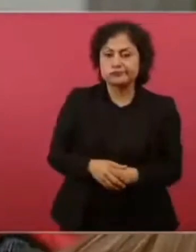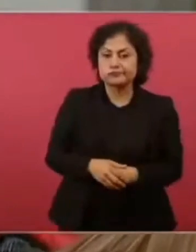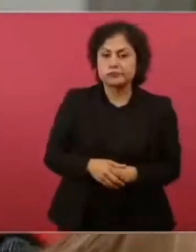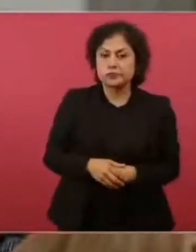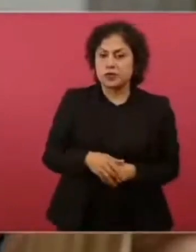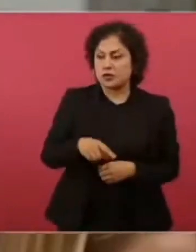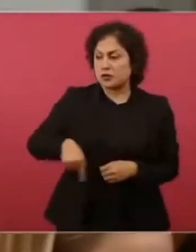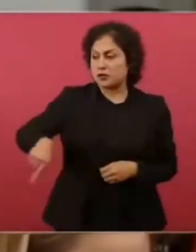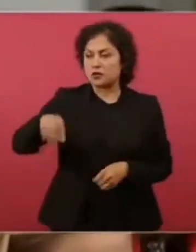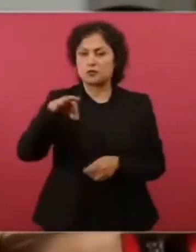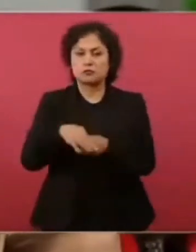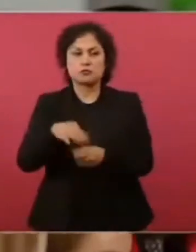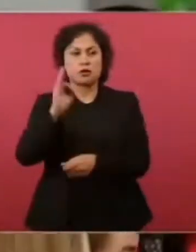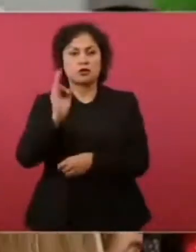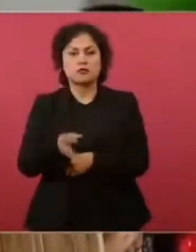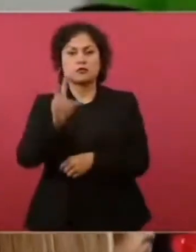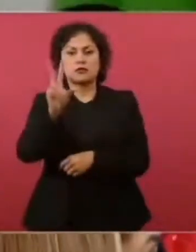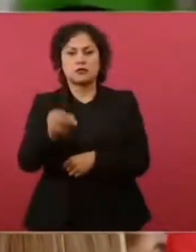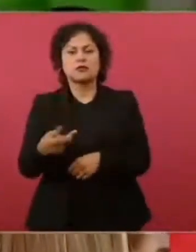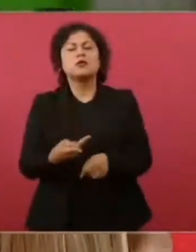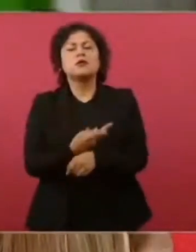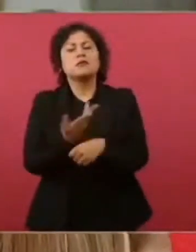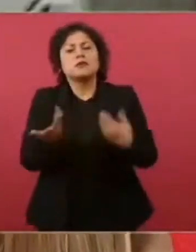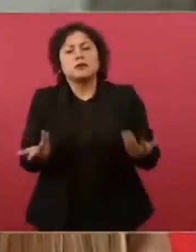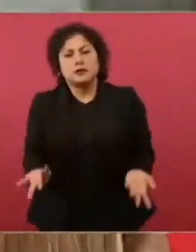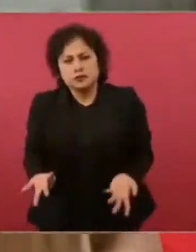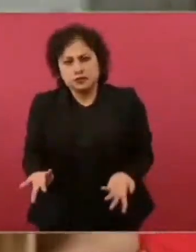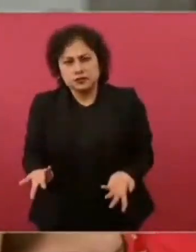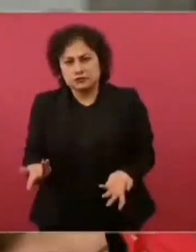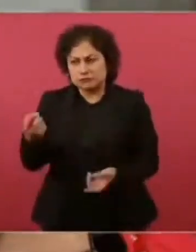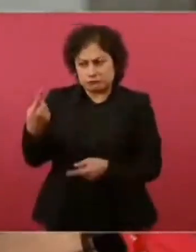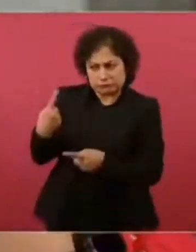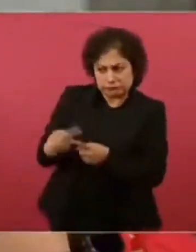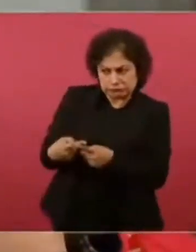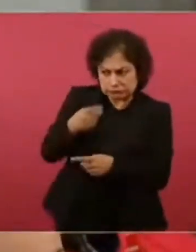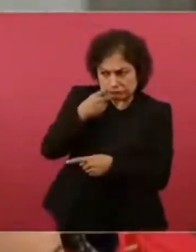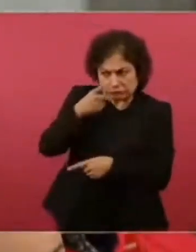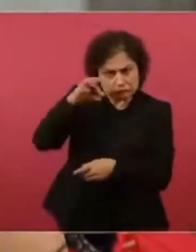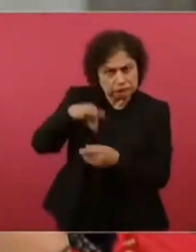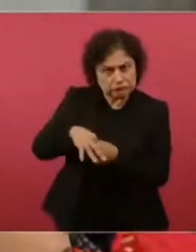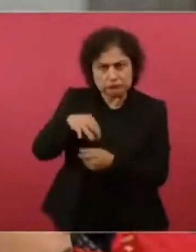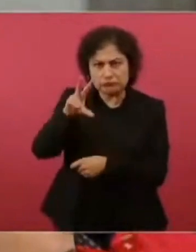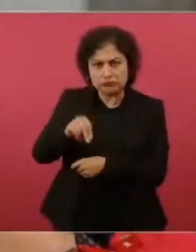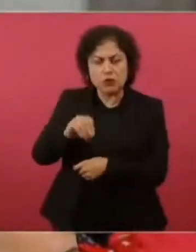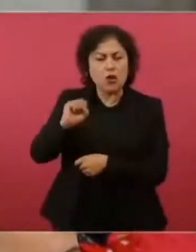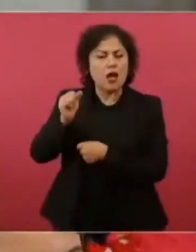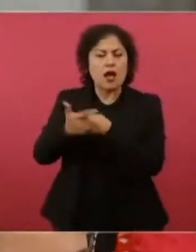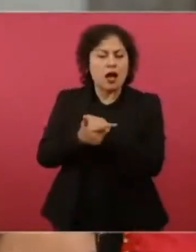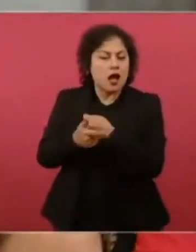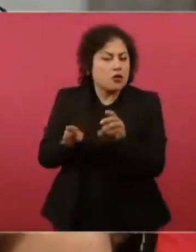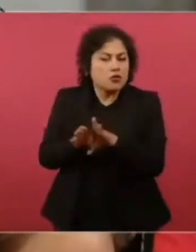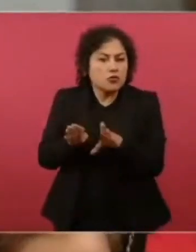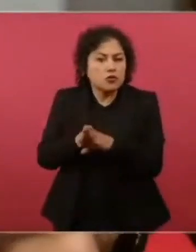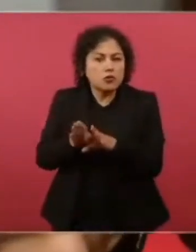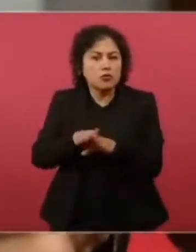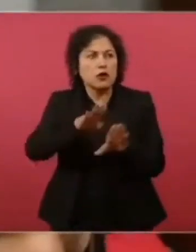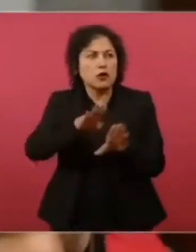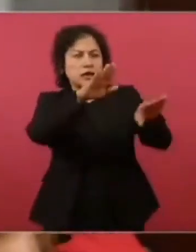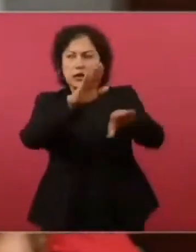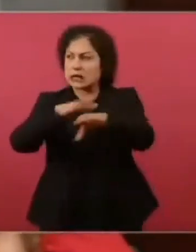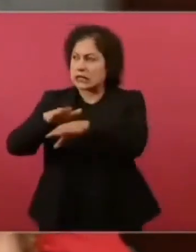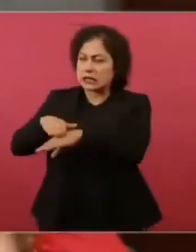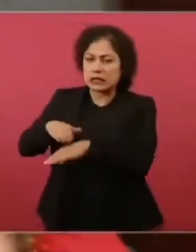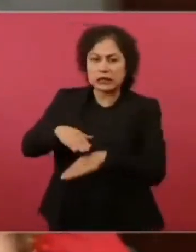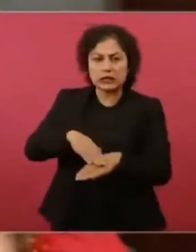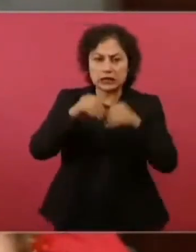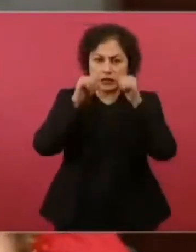partidos políticos de decir, oigan hermanos migrantes, eso lo vamos a autorizar o lo vamos a ver